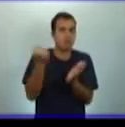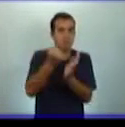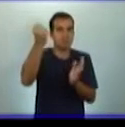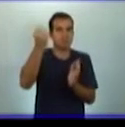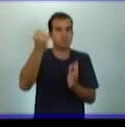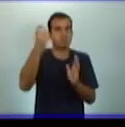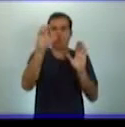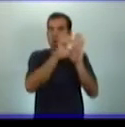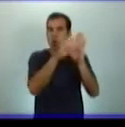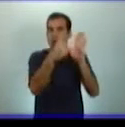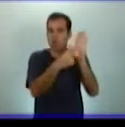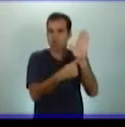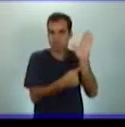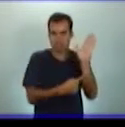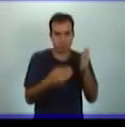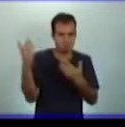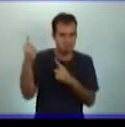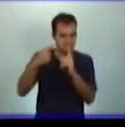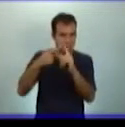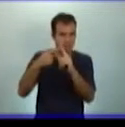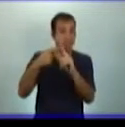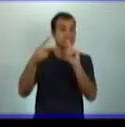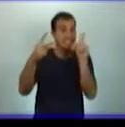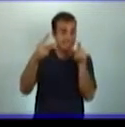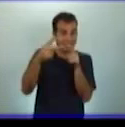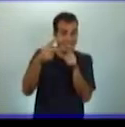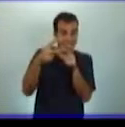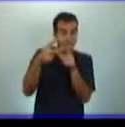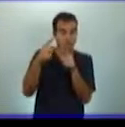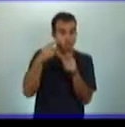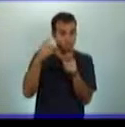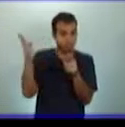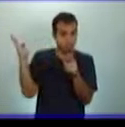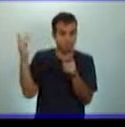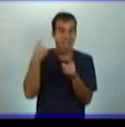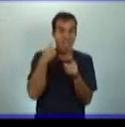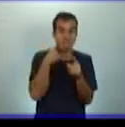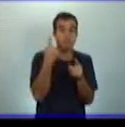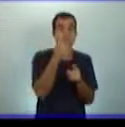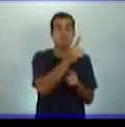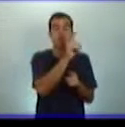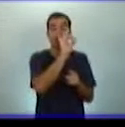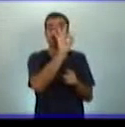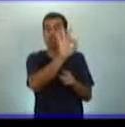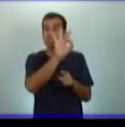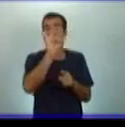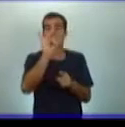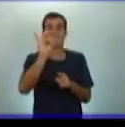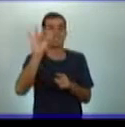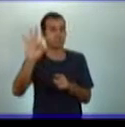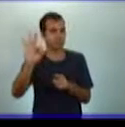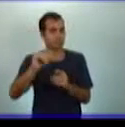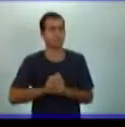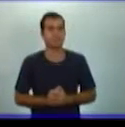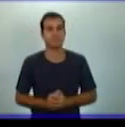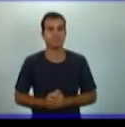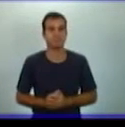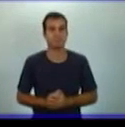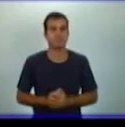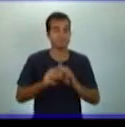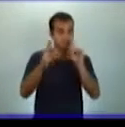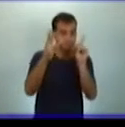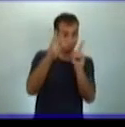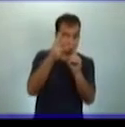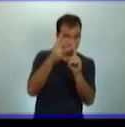constitución de Baraguá en 1878. Está la constitución de